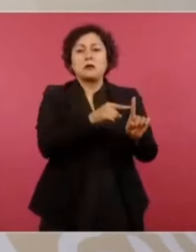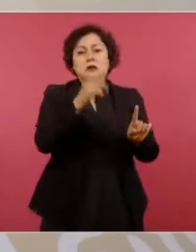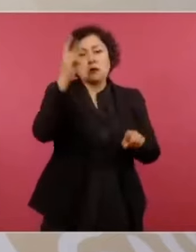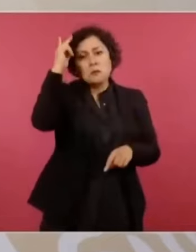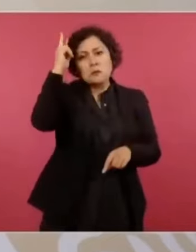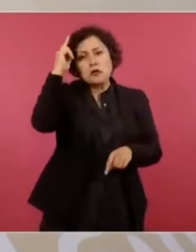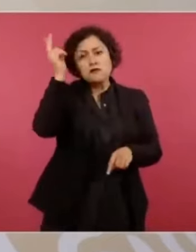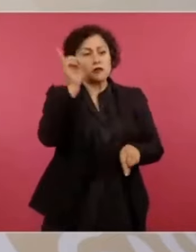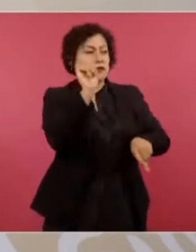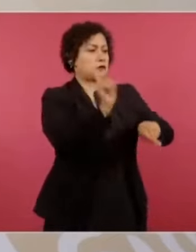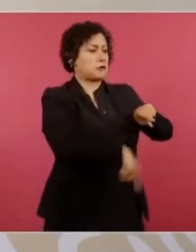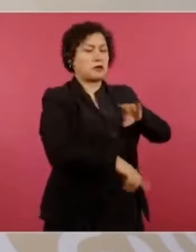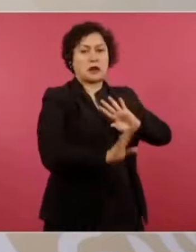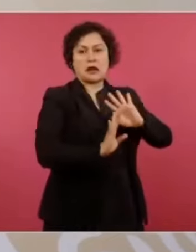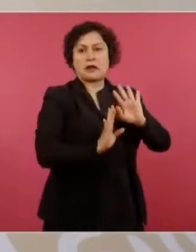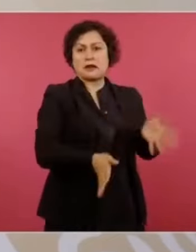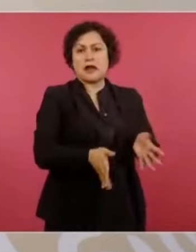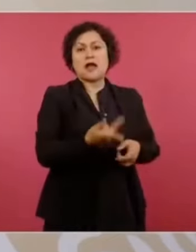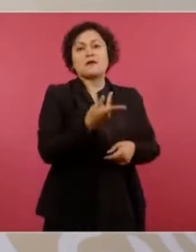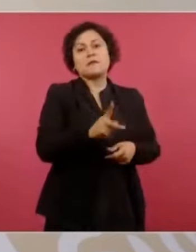se mantuvieron las mismas prácticas.